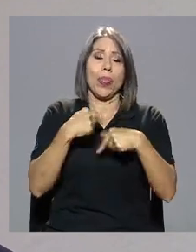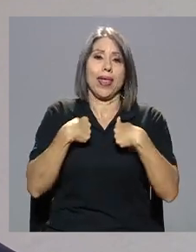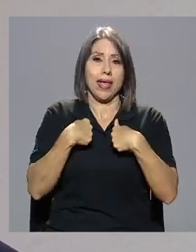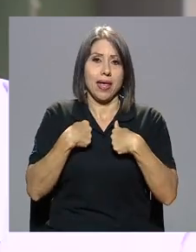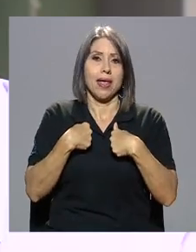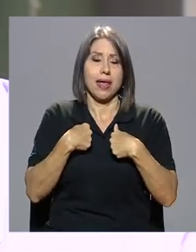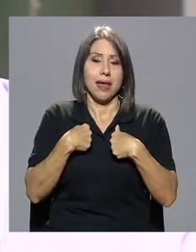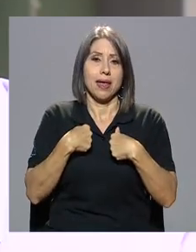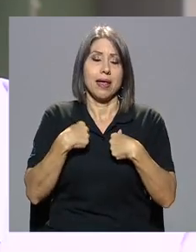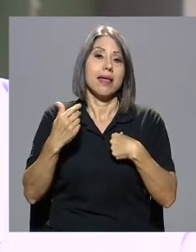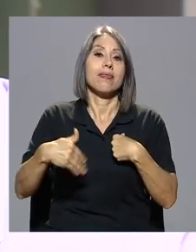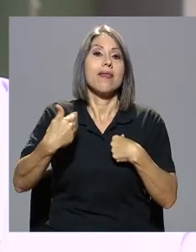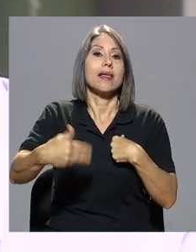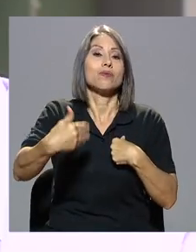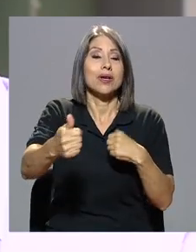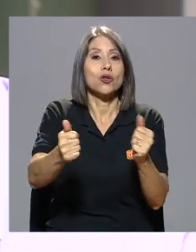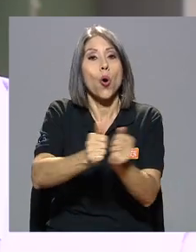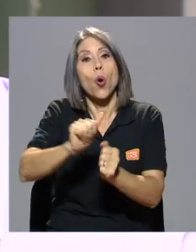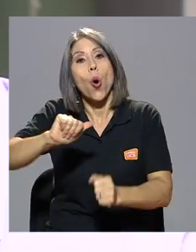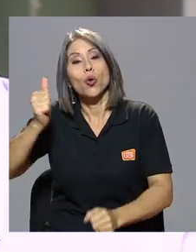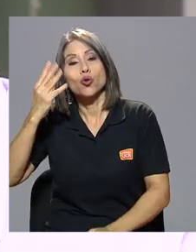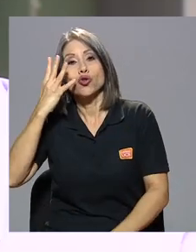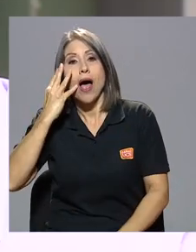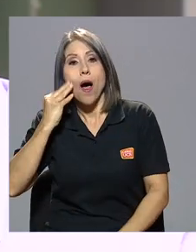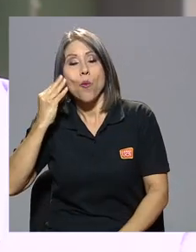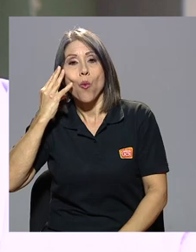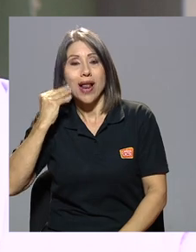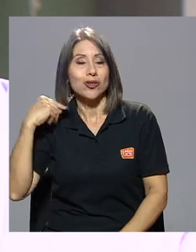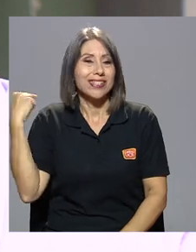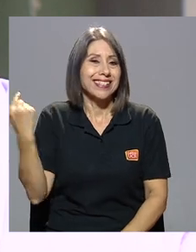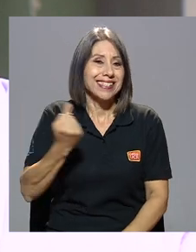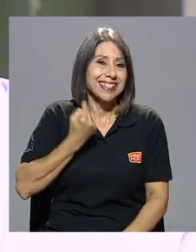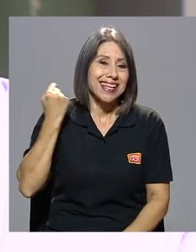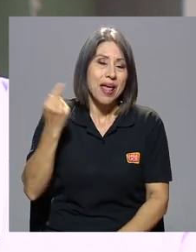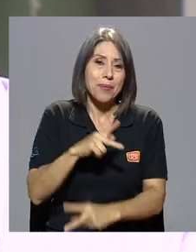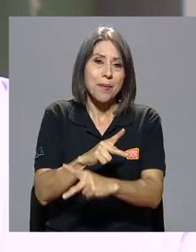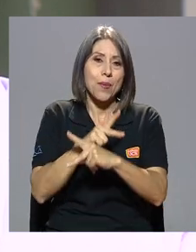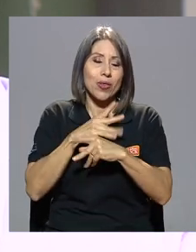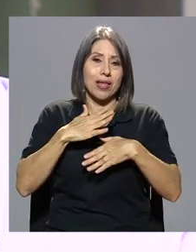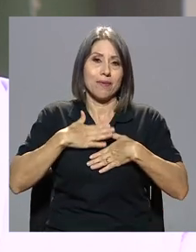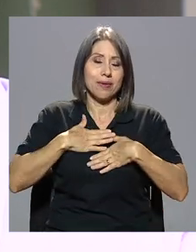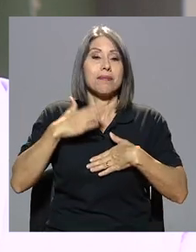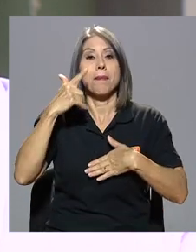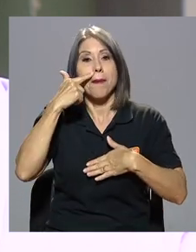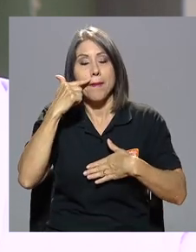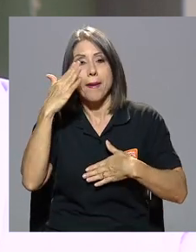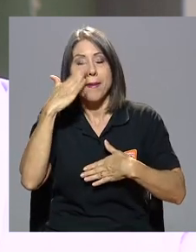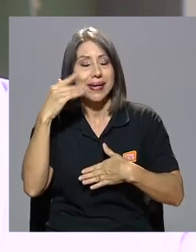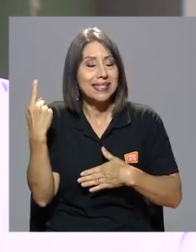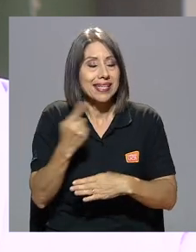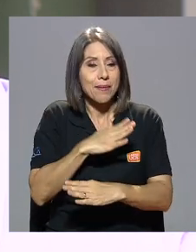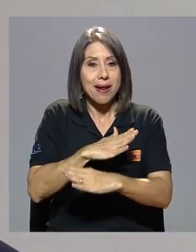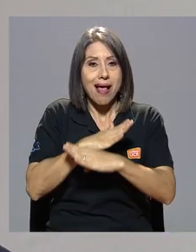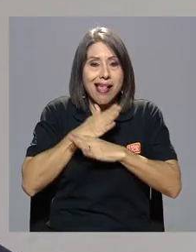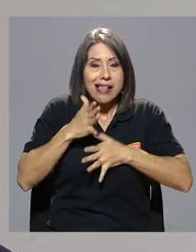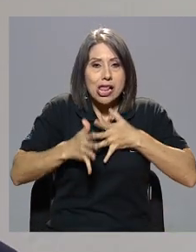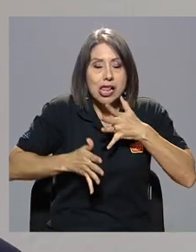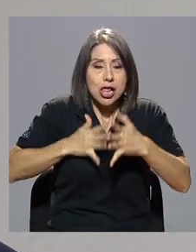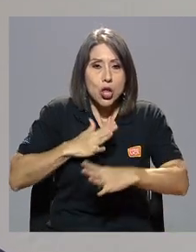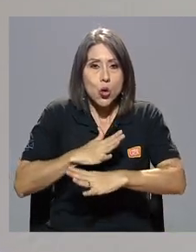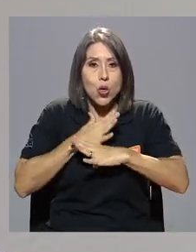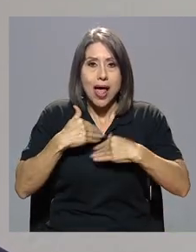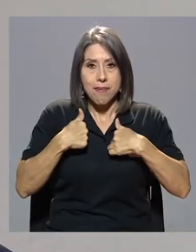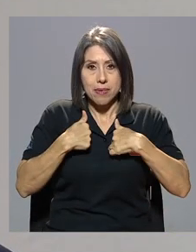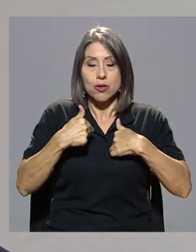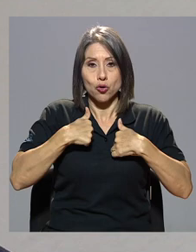protegido. Después con mis otros abuelos siempre fue muy protegido y por mi padre y mi madre. Yo así lo